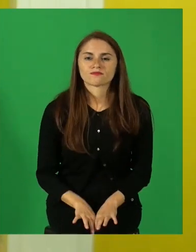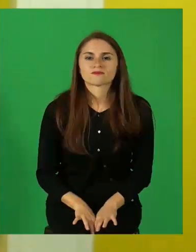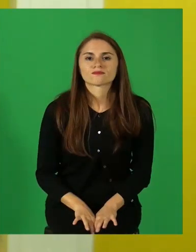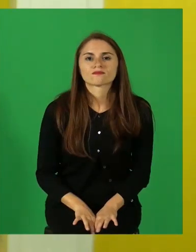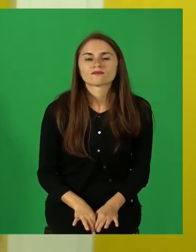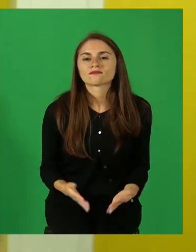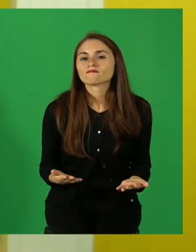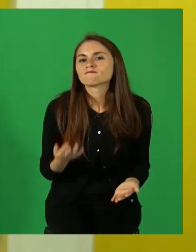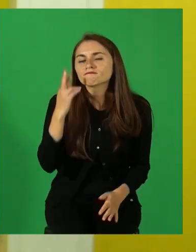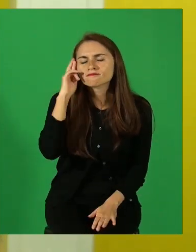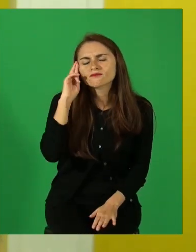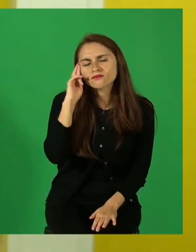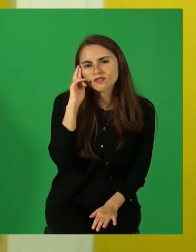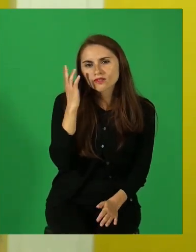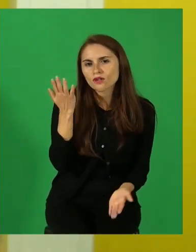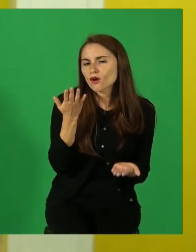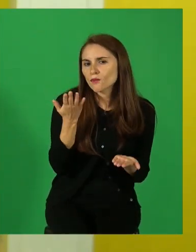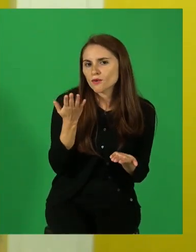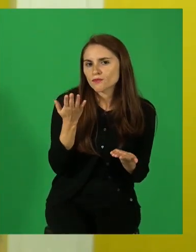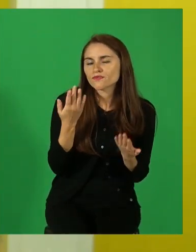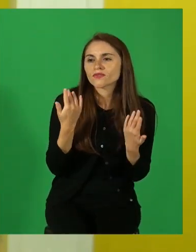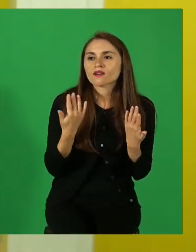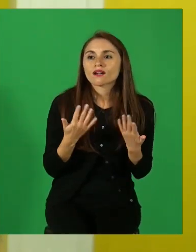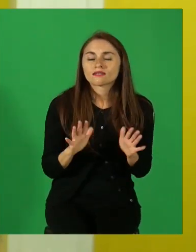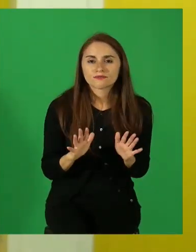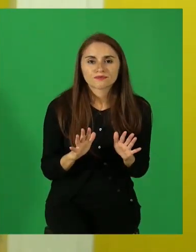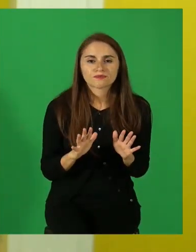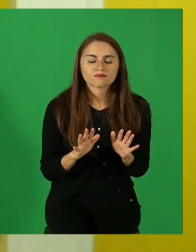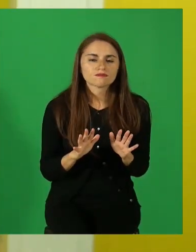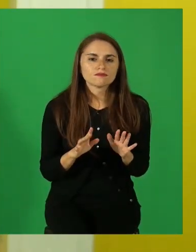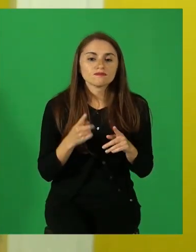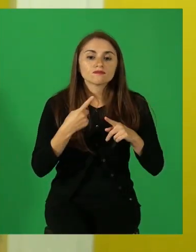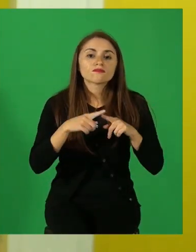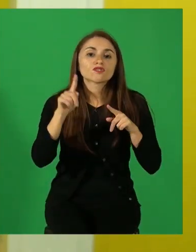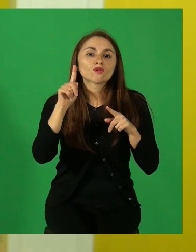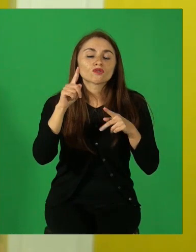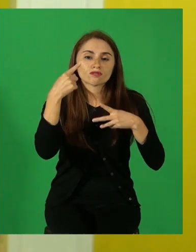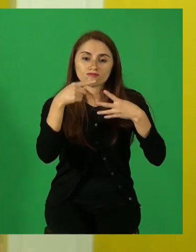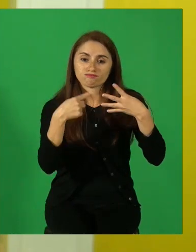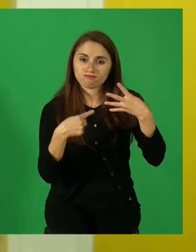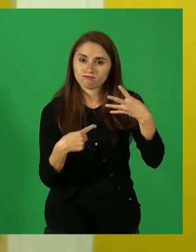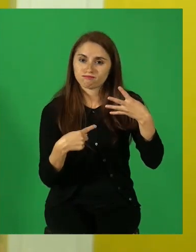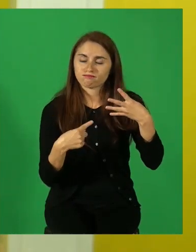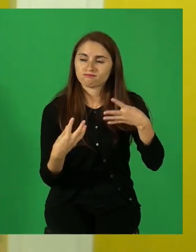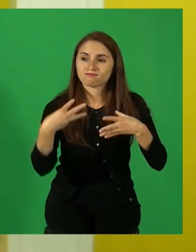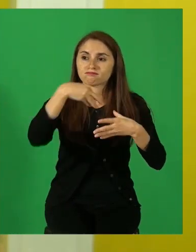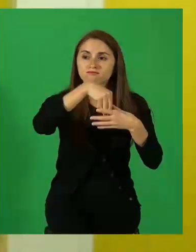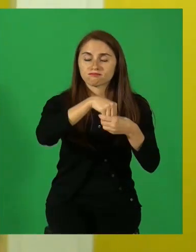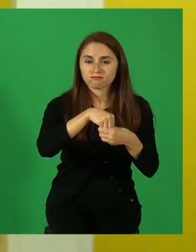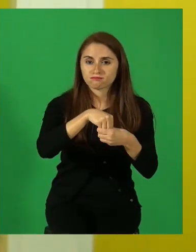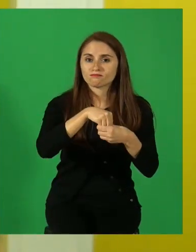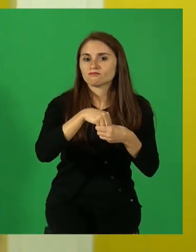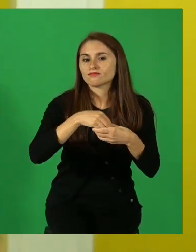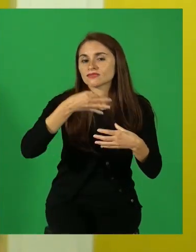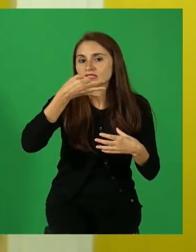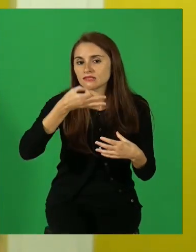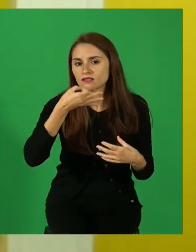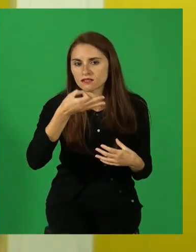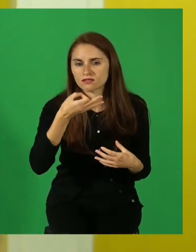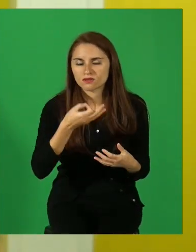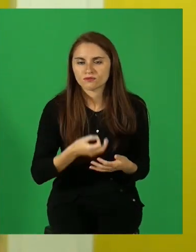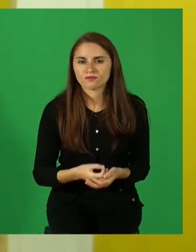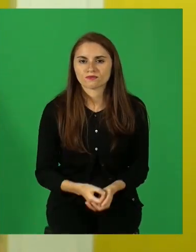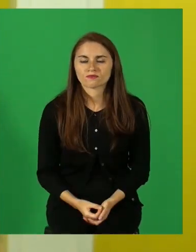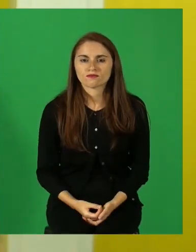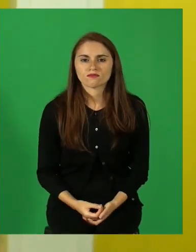recordando esto del narrador, pasamos a ver otro elemento que es importante dentro de una narración.